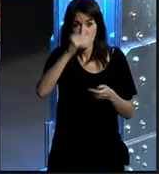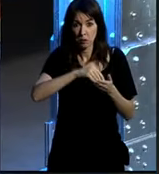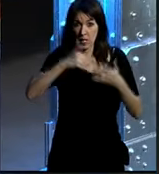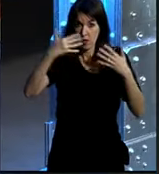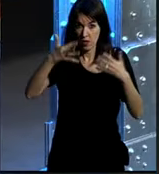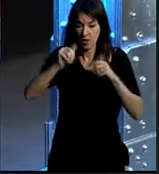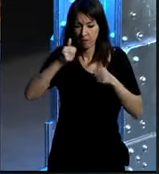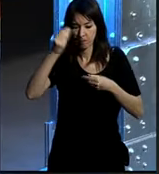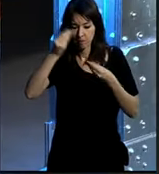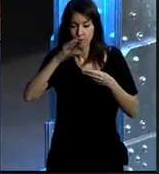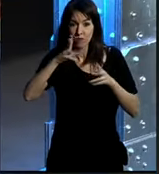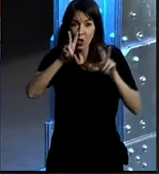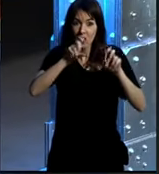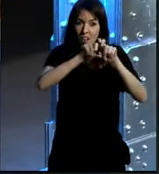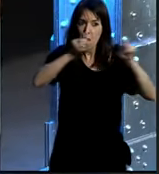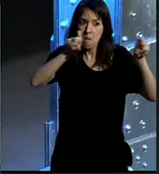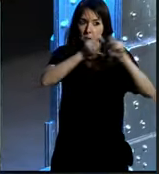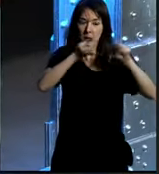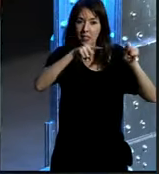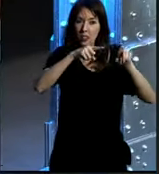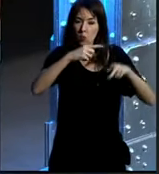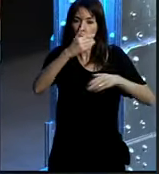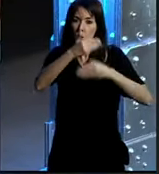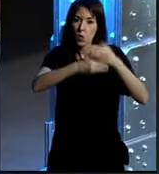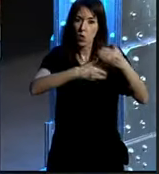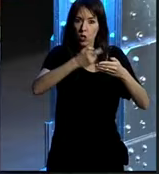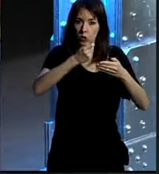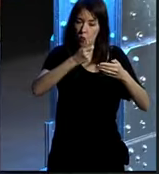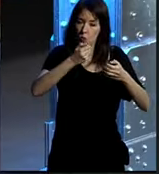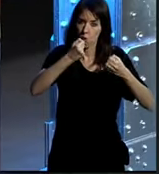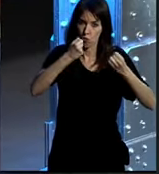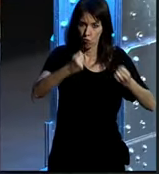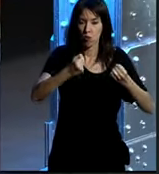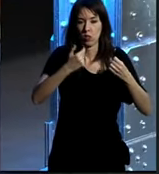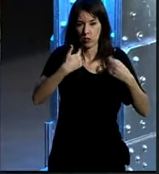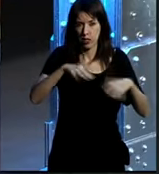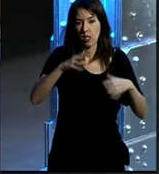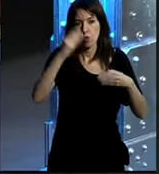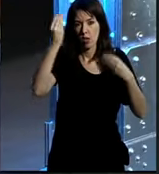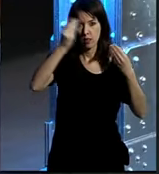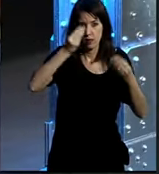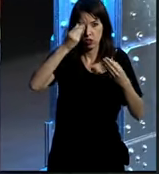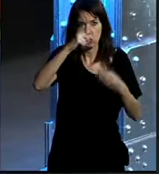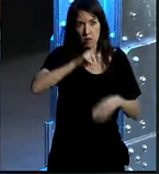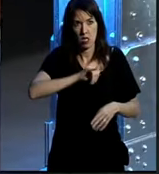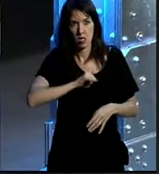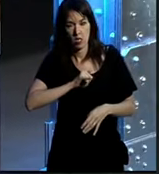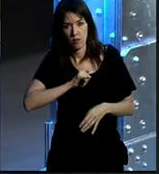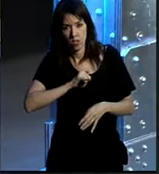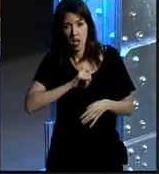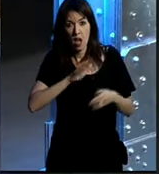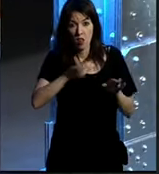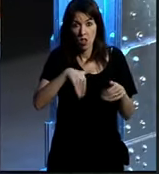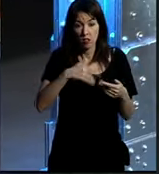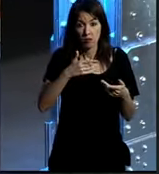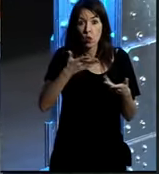cuando se abordó en la compañía un proceso digamos intenso y de reflexión y de identidad por decirlo así que